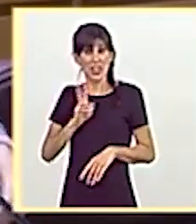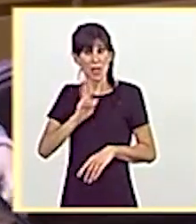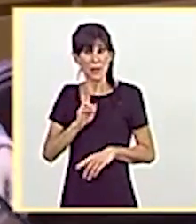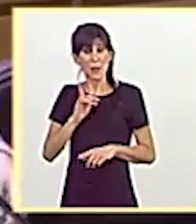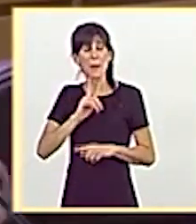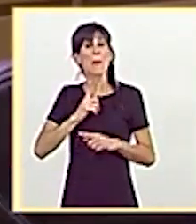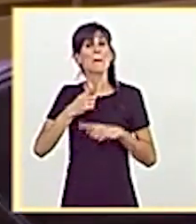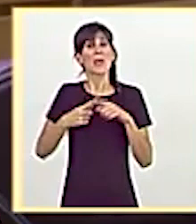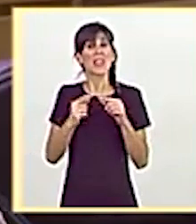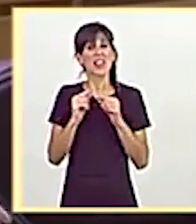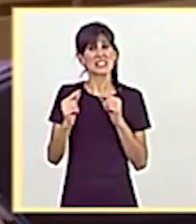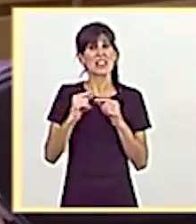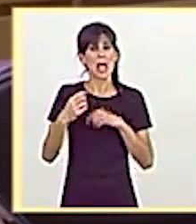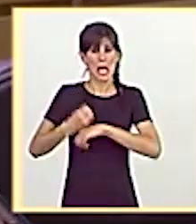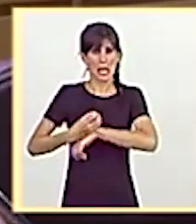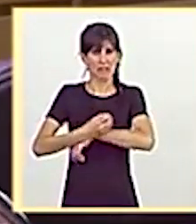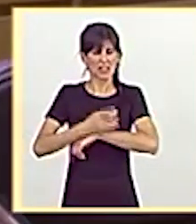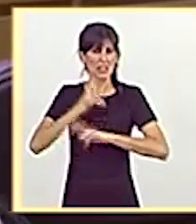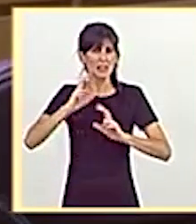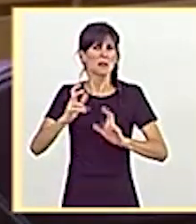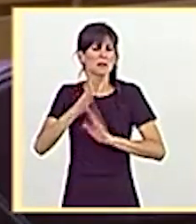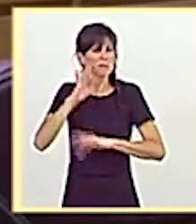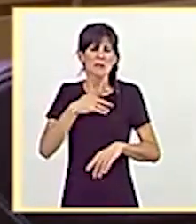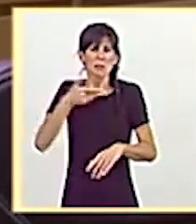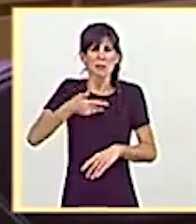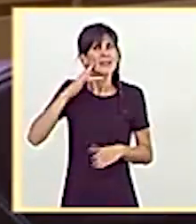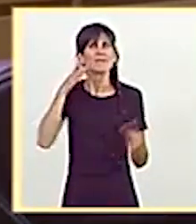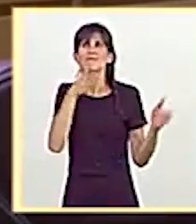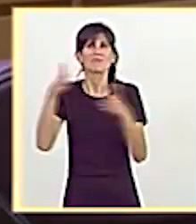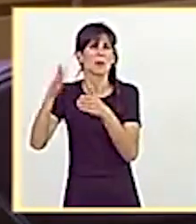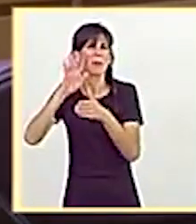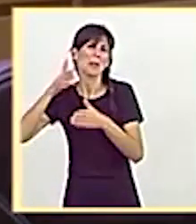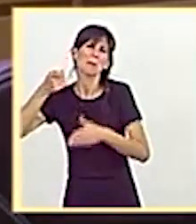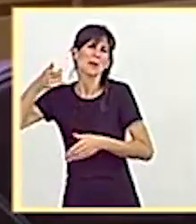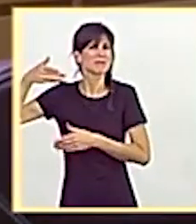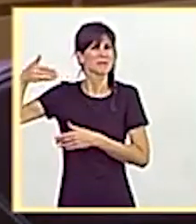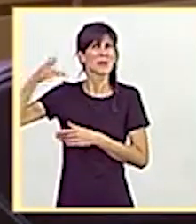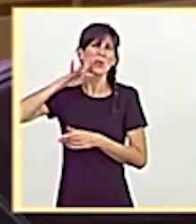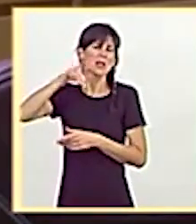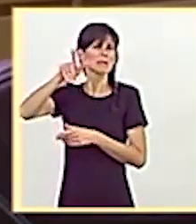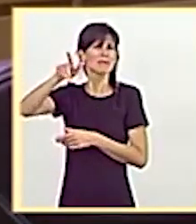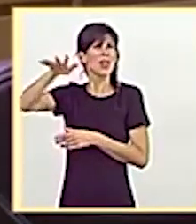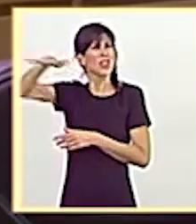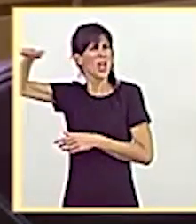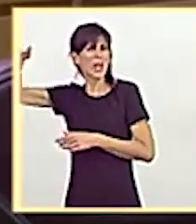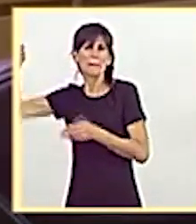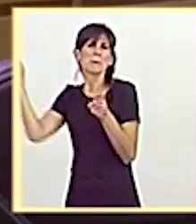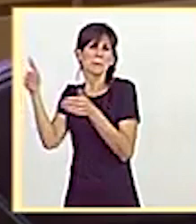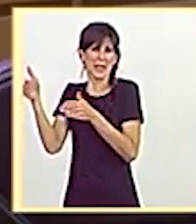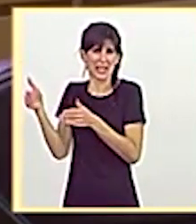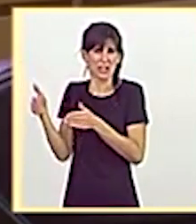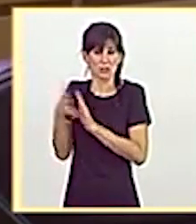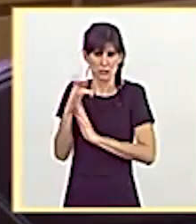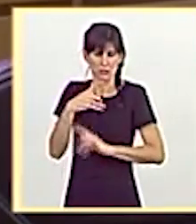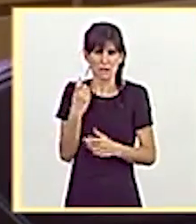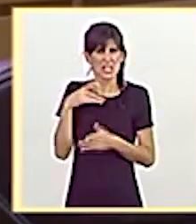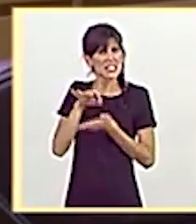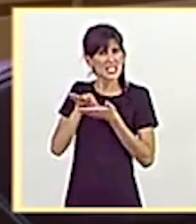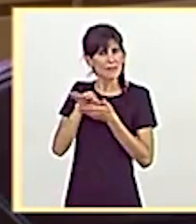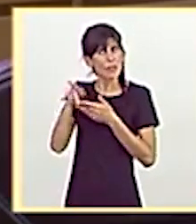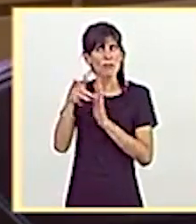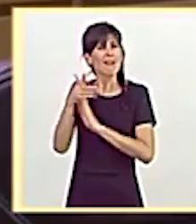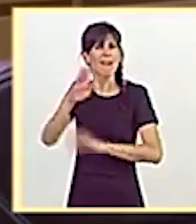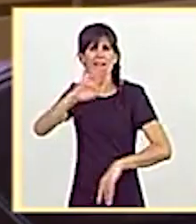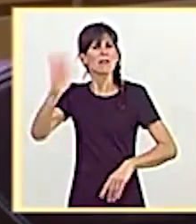media distancia de Renfe, puede parecer poco importante atender a las necesidades de estos municipios pequeños. Desde la cercanía, esta falta de servicios